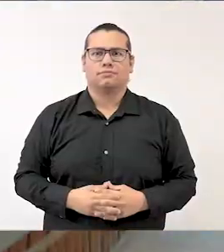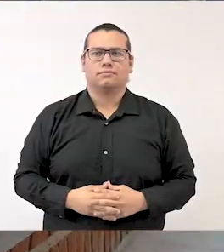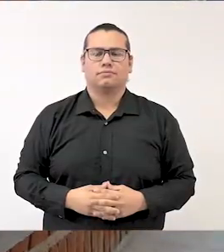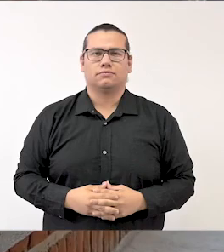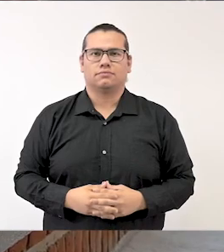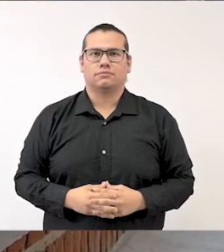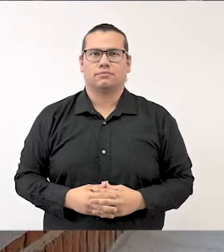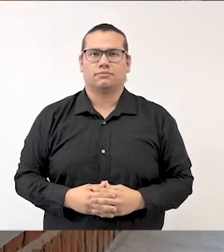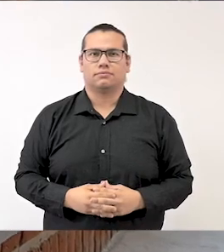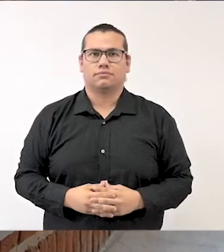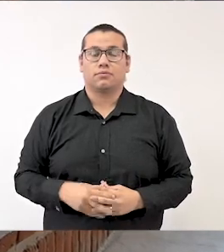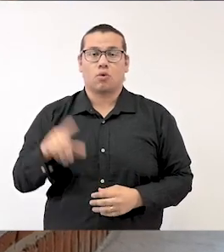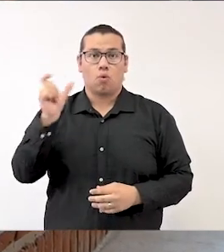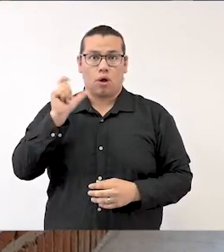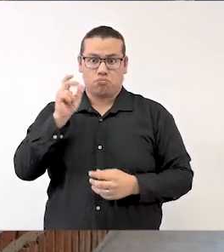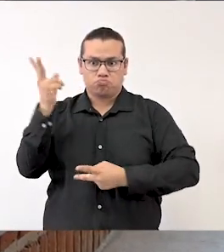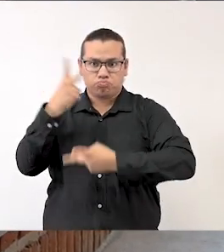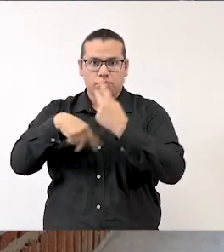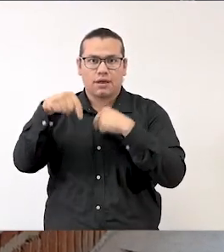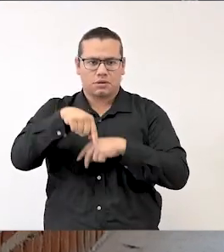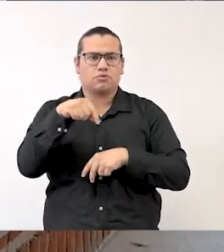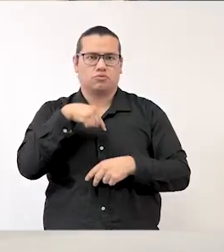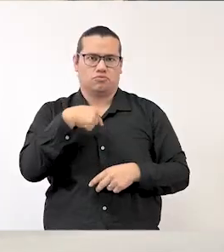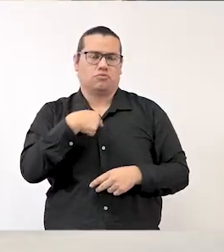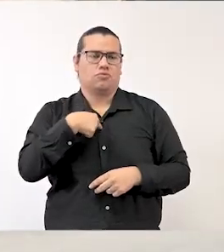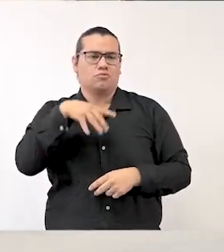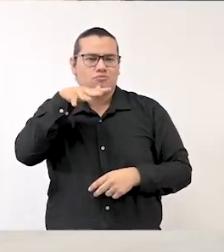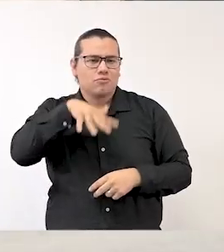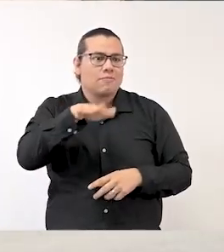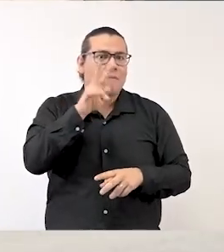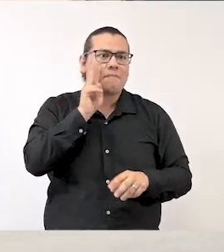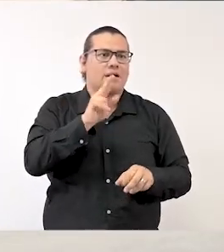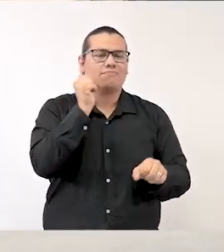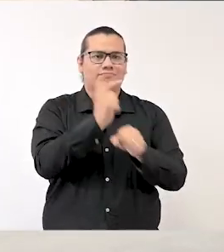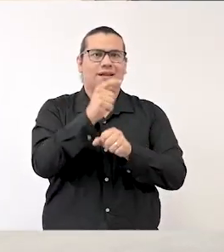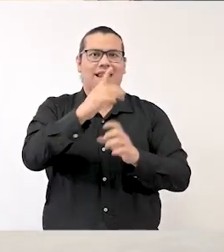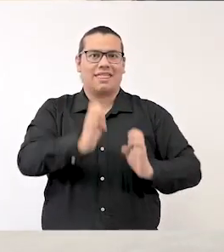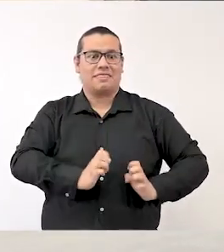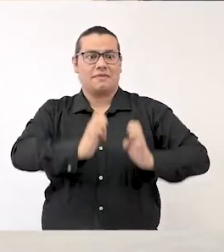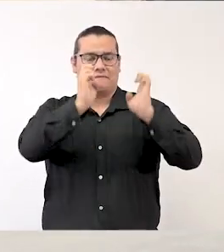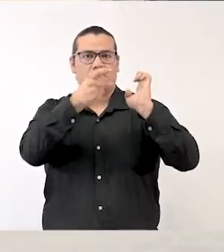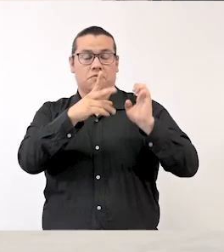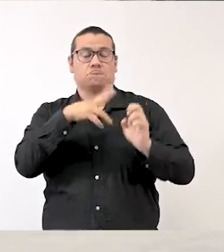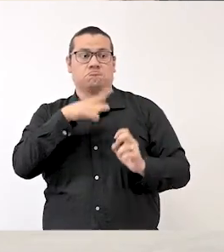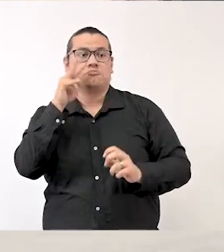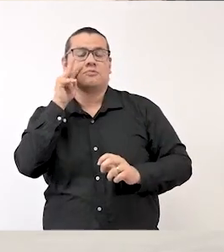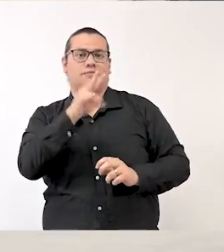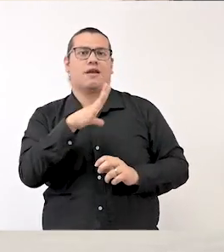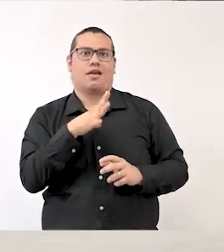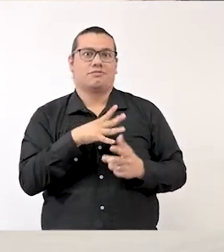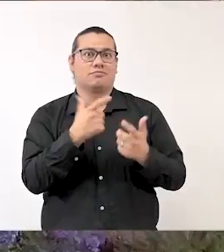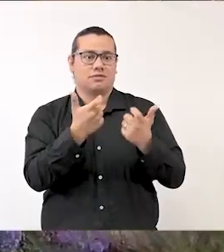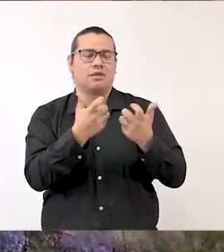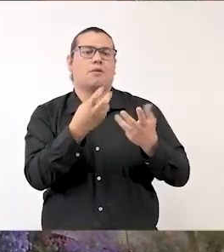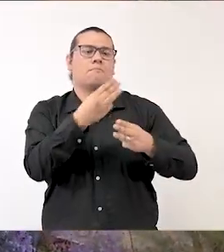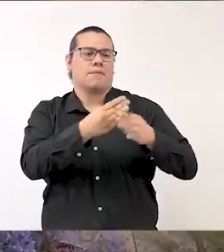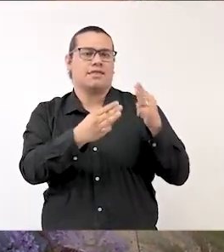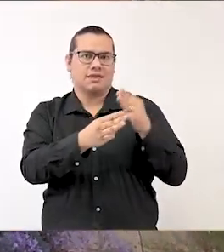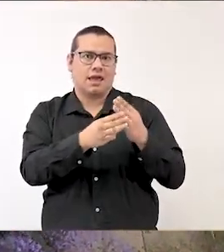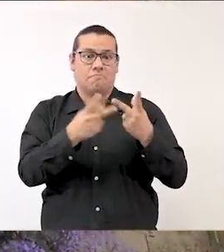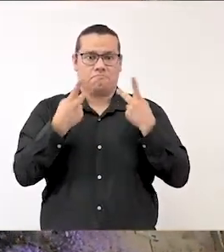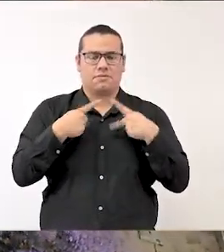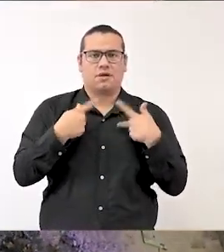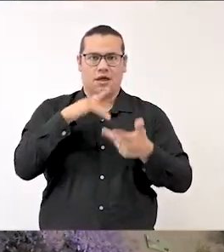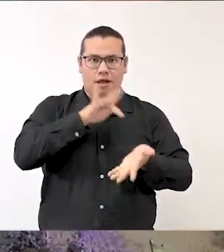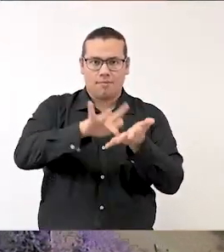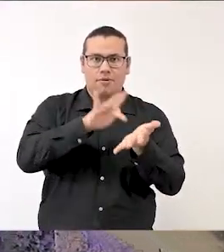Al llegar, por fin pude explorar el nuevo edificio principal. Se nota que le invirtieron muchos recursos humanos y materiales. Pero en los 5